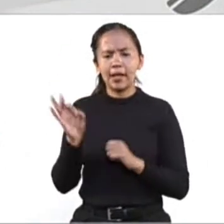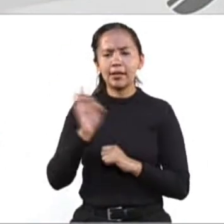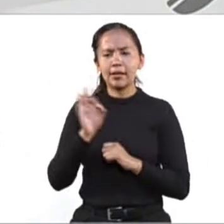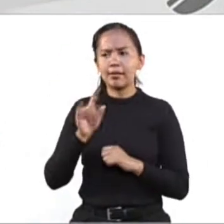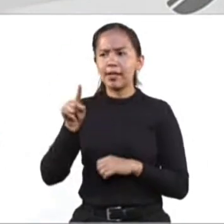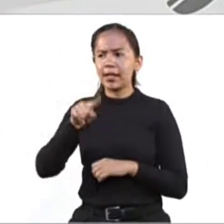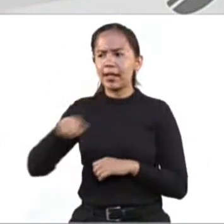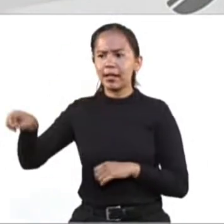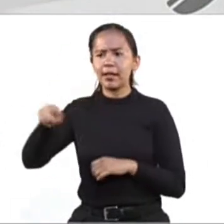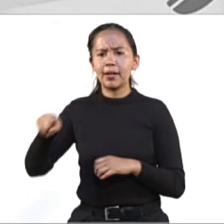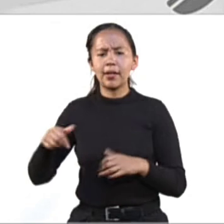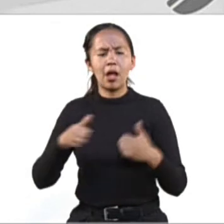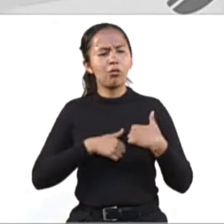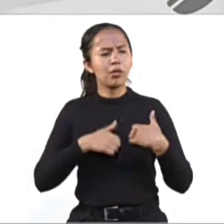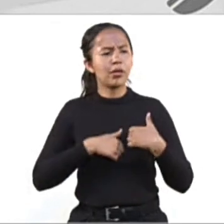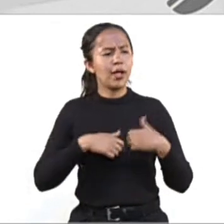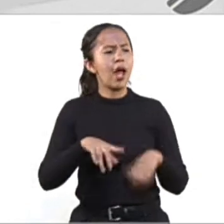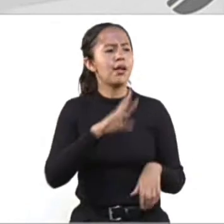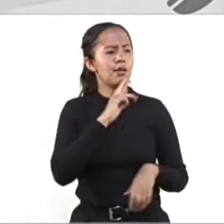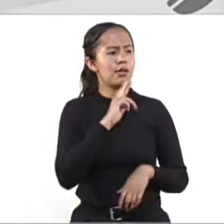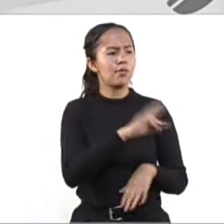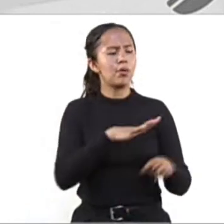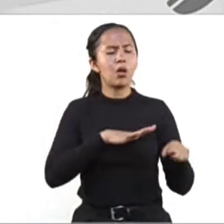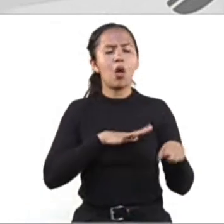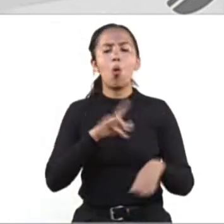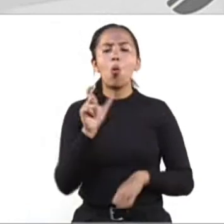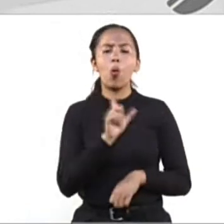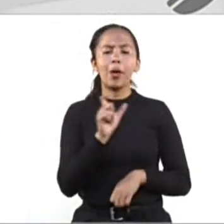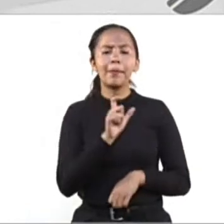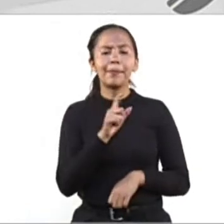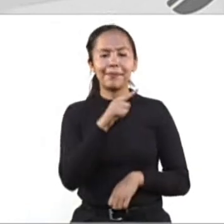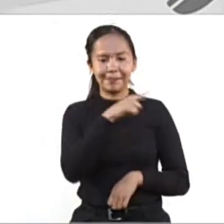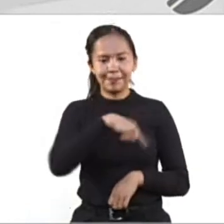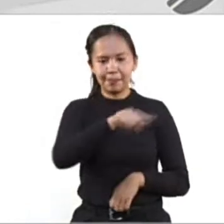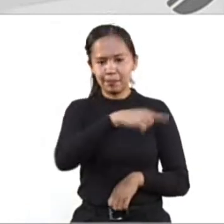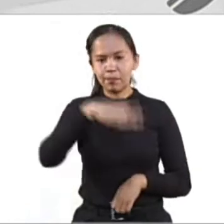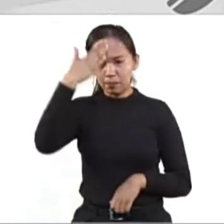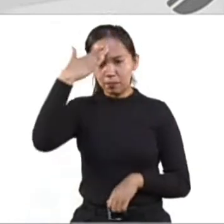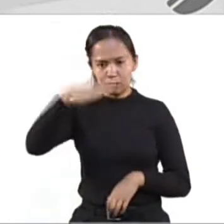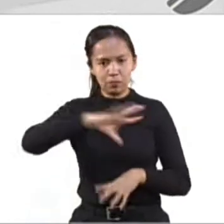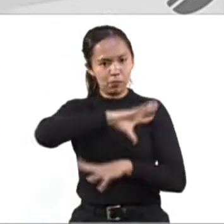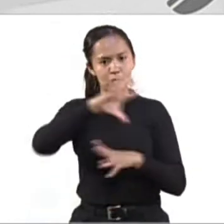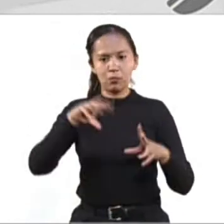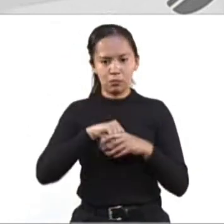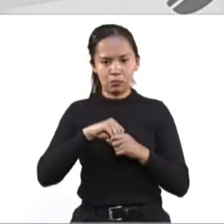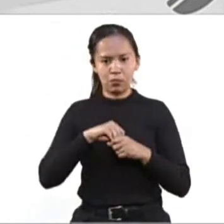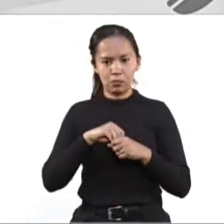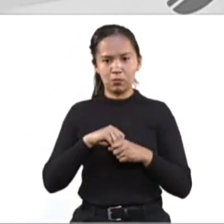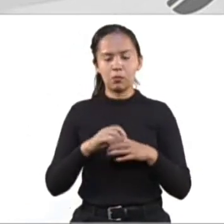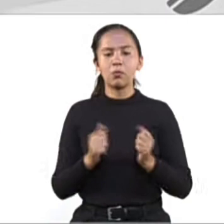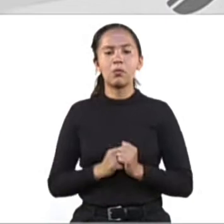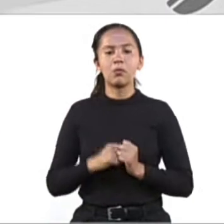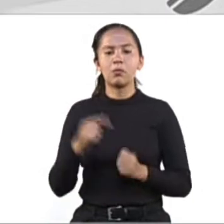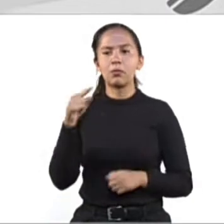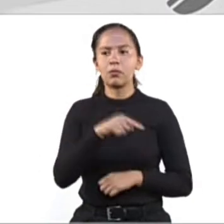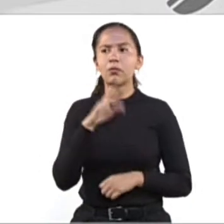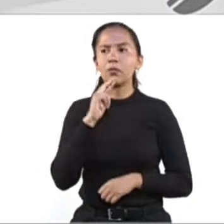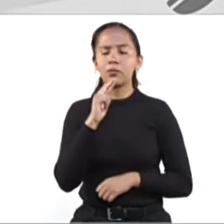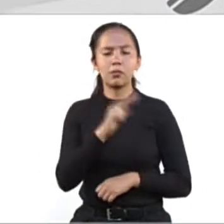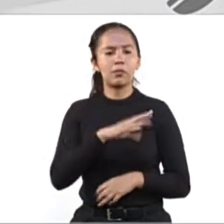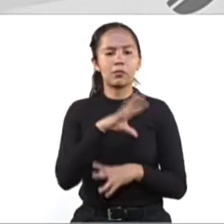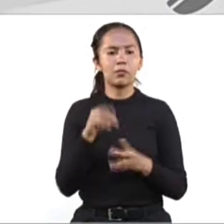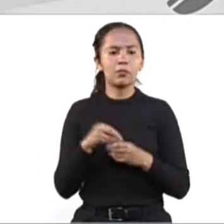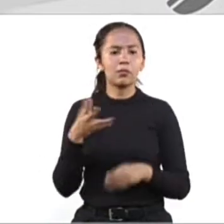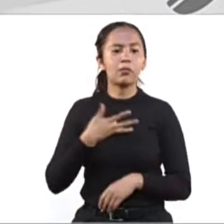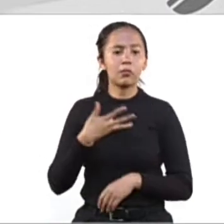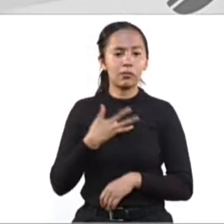autoridad resolver su trámite? Que también el ciudadano tenga la certeza del plazo que le lleva de recibir ya la resolución final de su